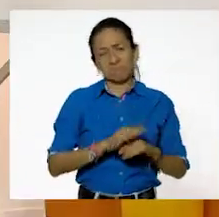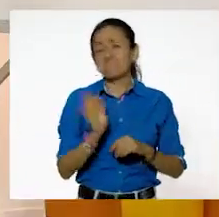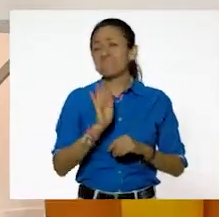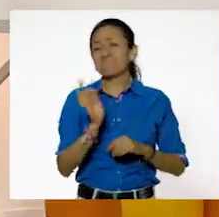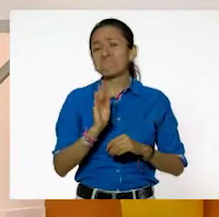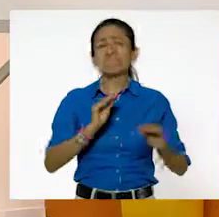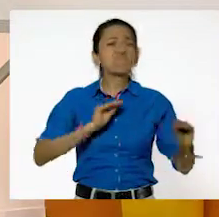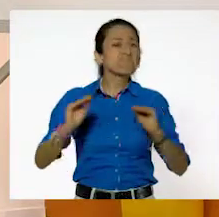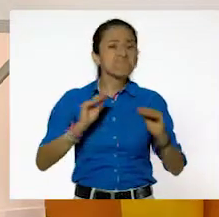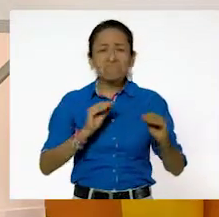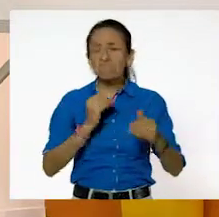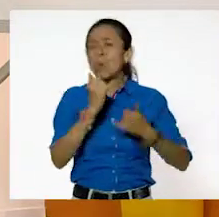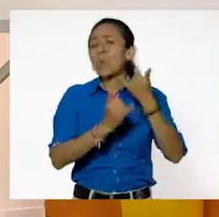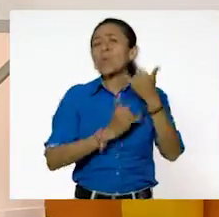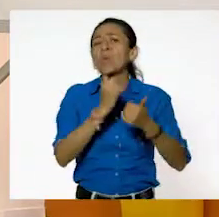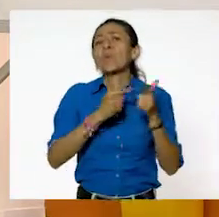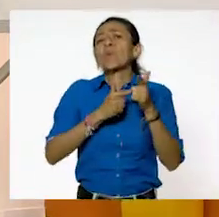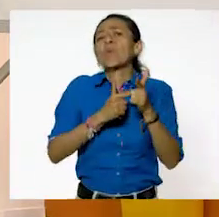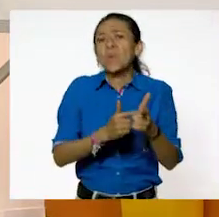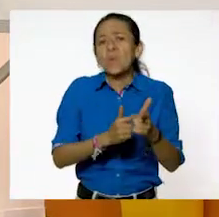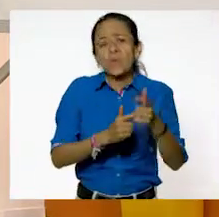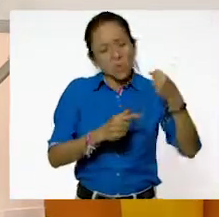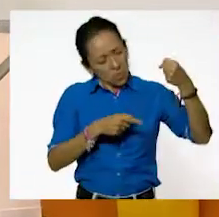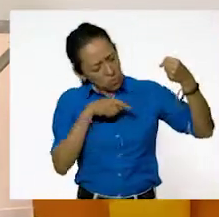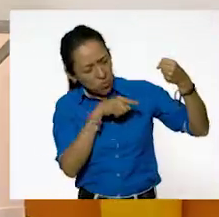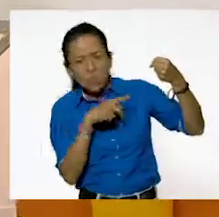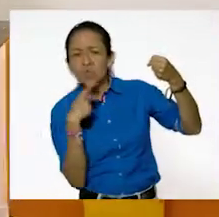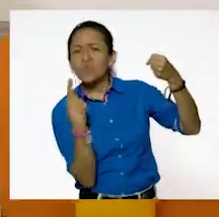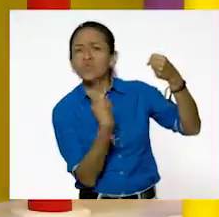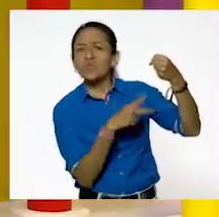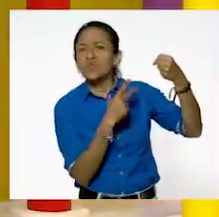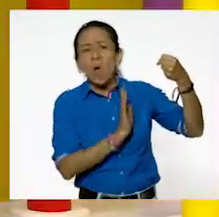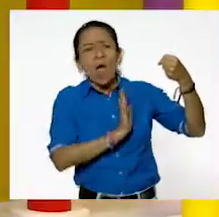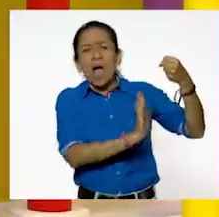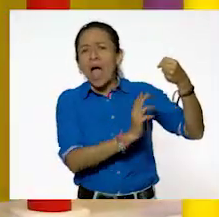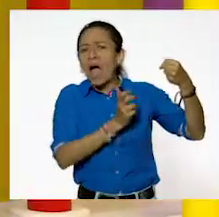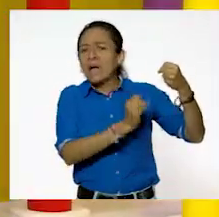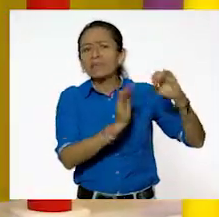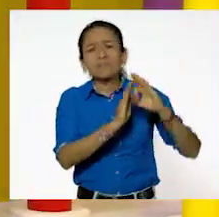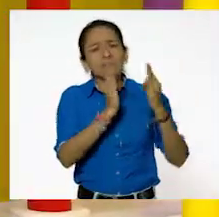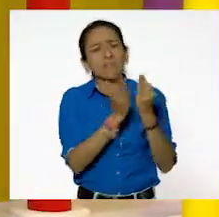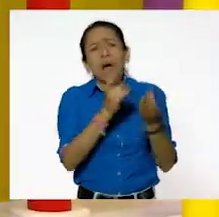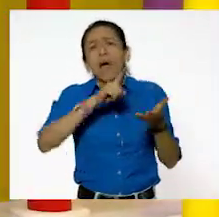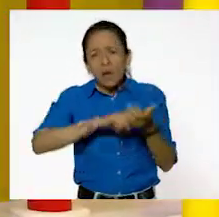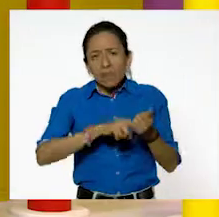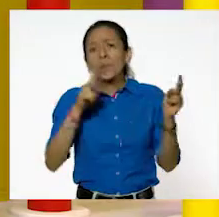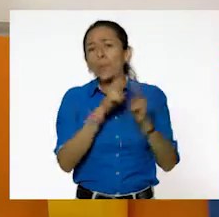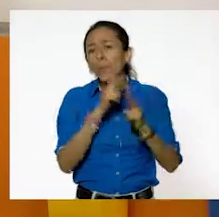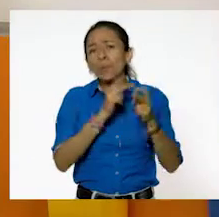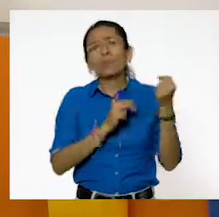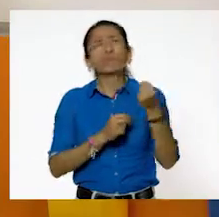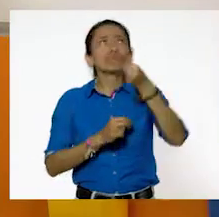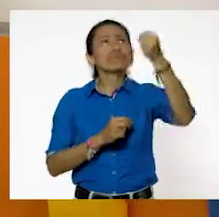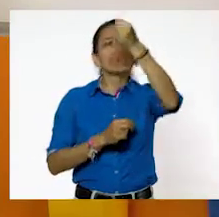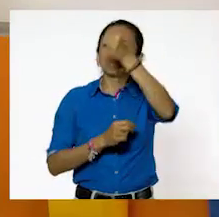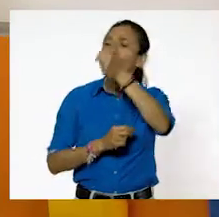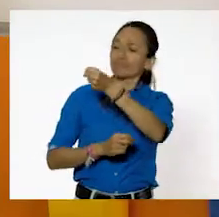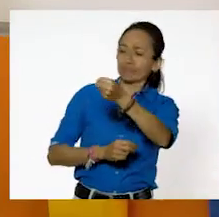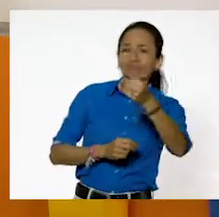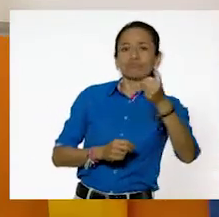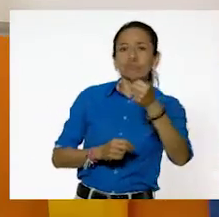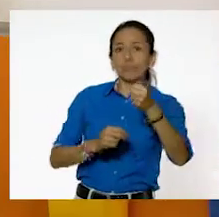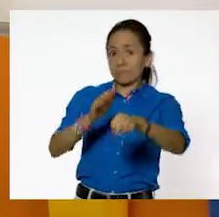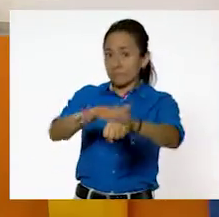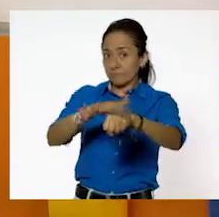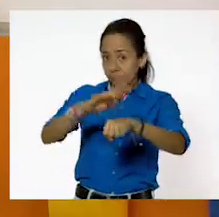seguir jugando con la forma que tiene la bolsa y entonces con el aire que está dentro de ella. Recuerden que también el estado